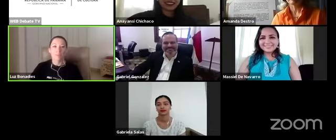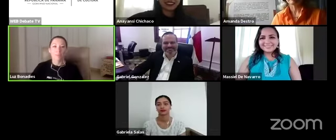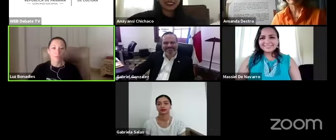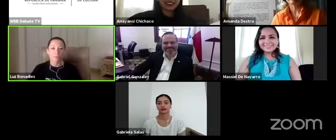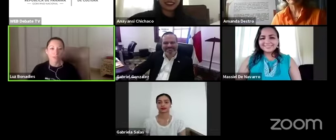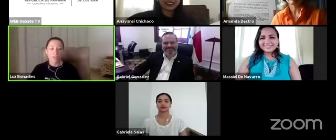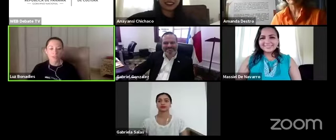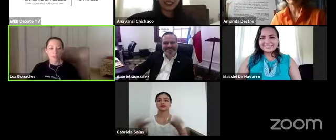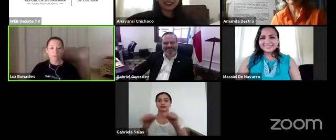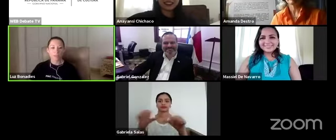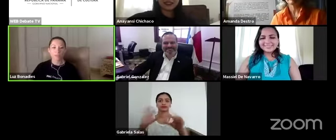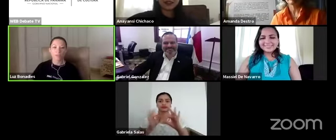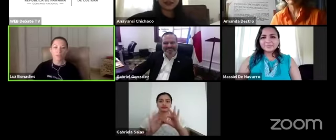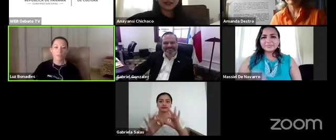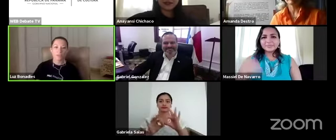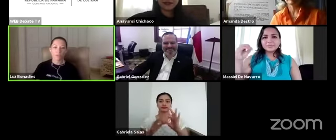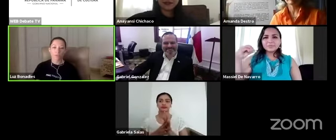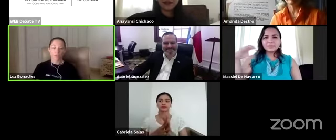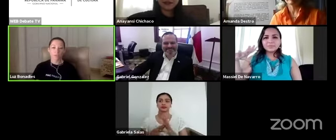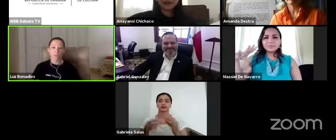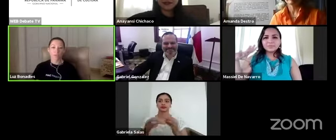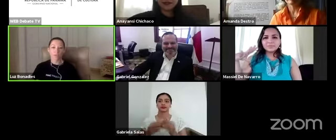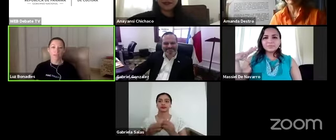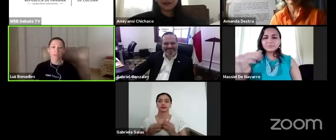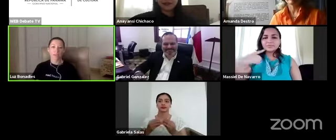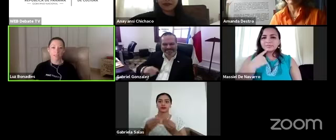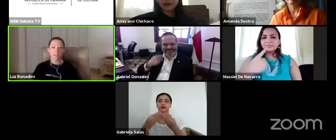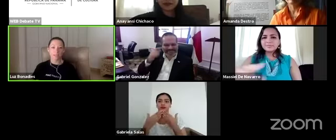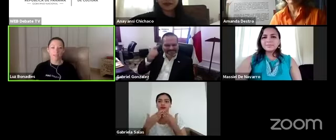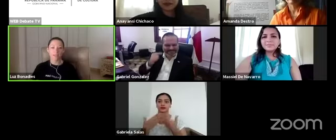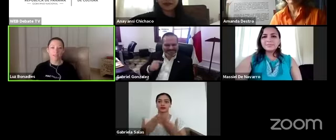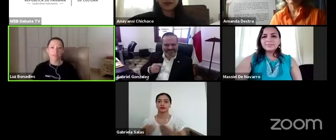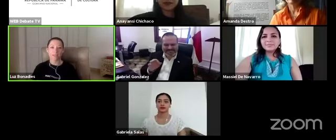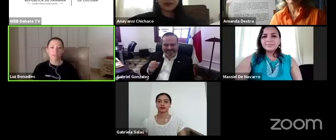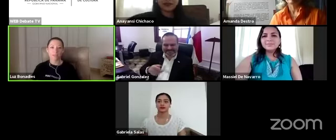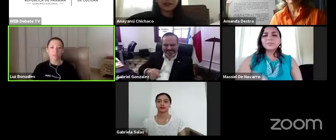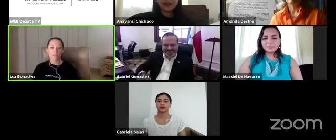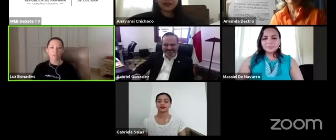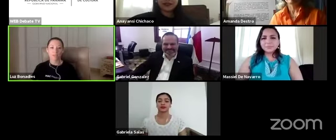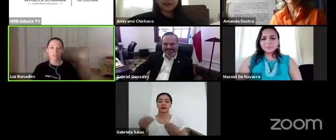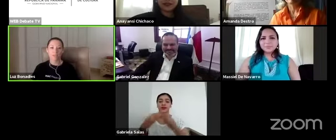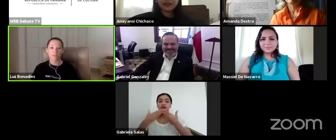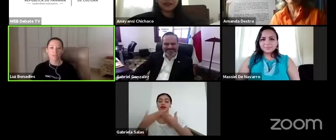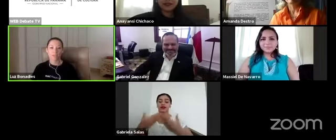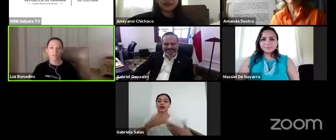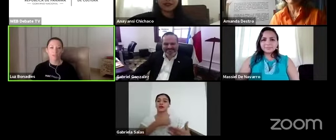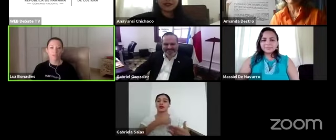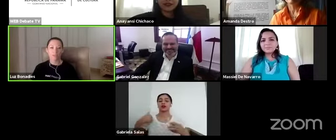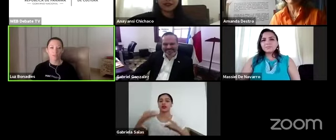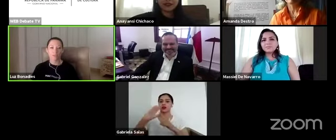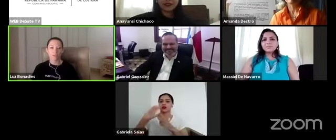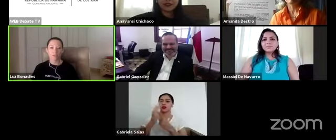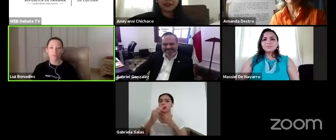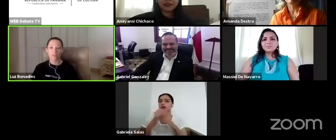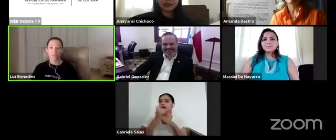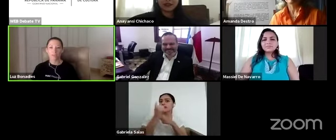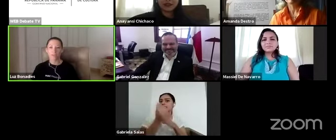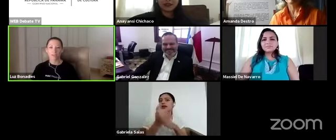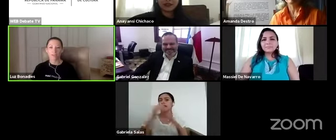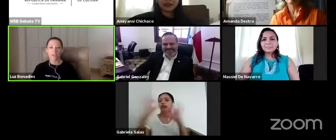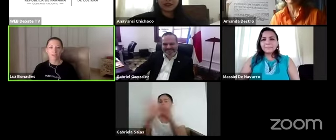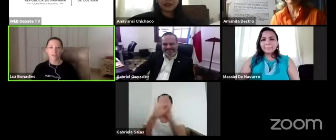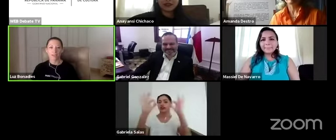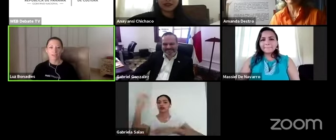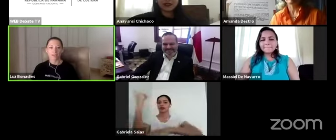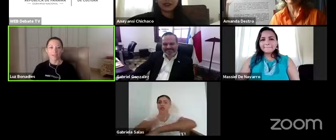bueno muchas gracias al ministerio de cultura por tomar la iniciativa de llevar la batuta de la celebración del día de los museos que me